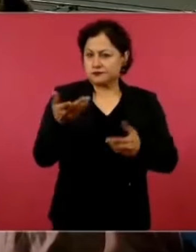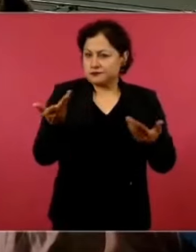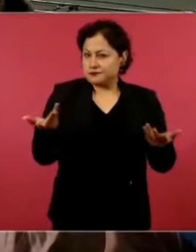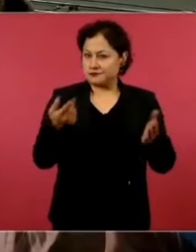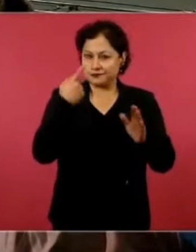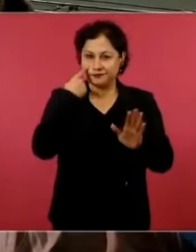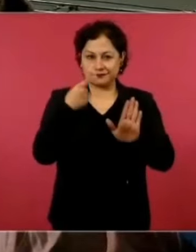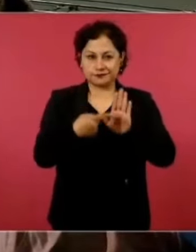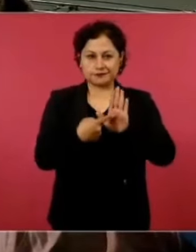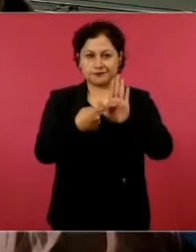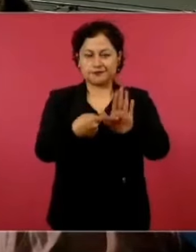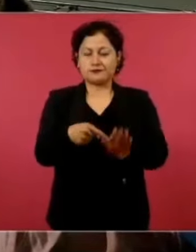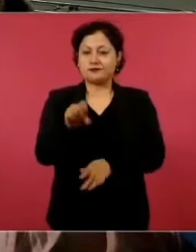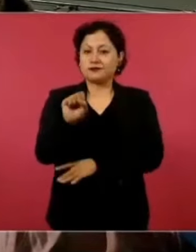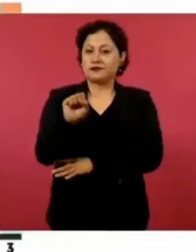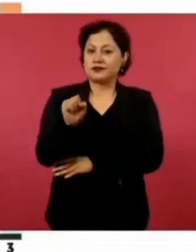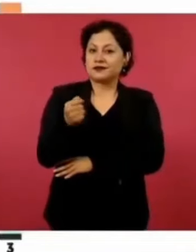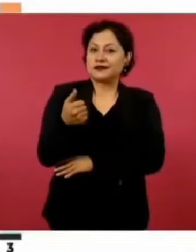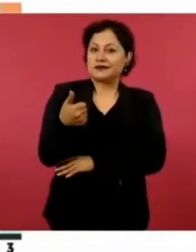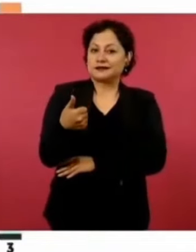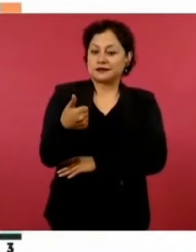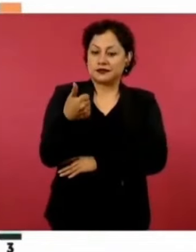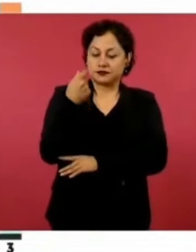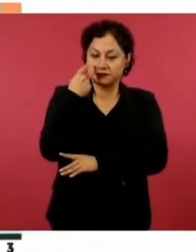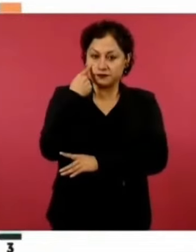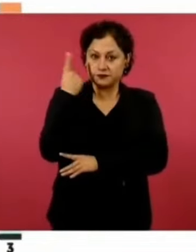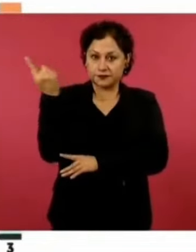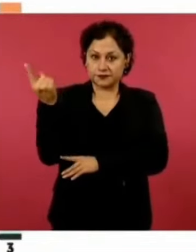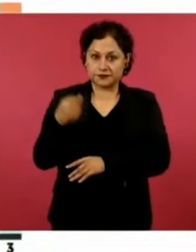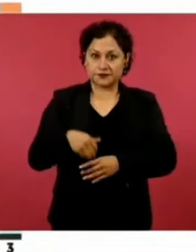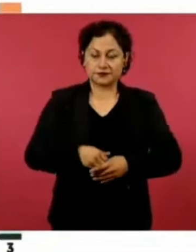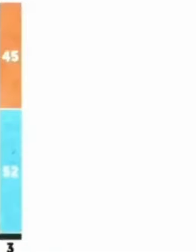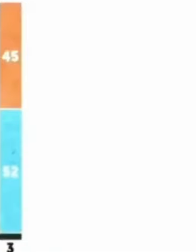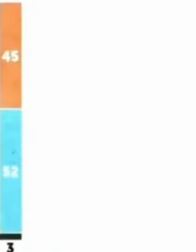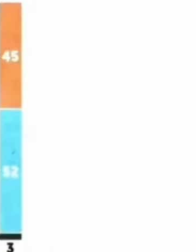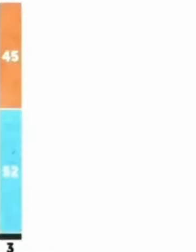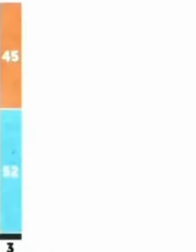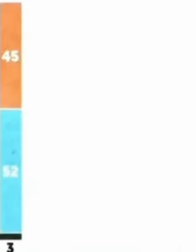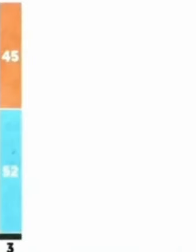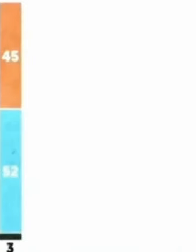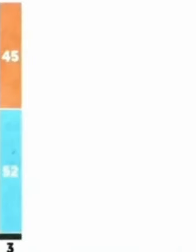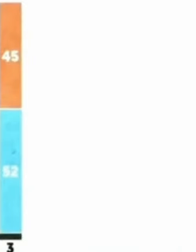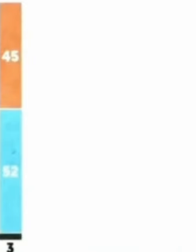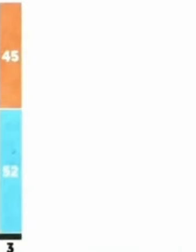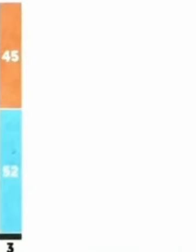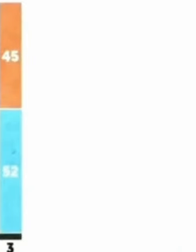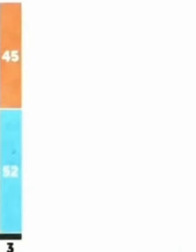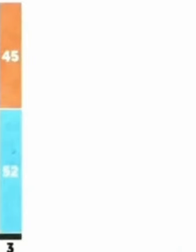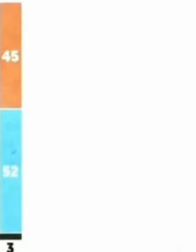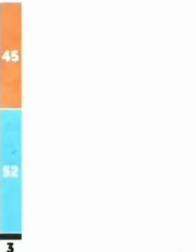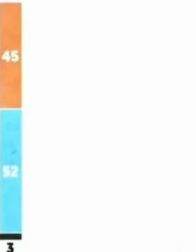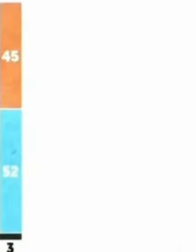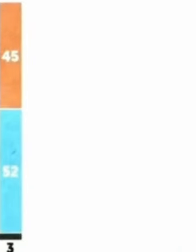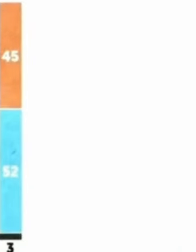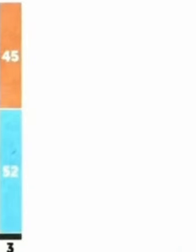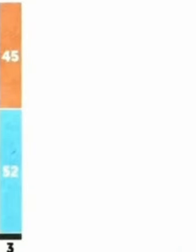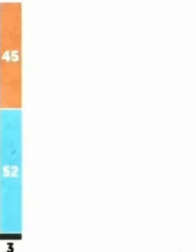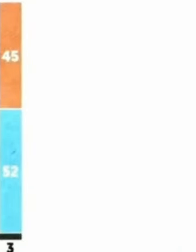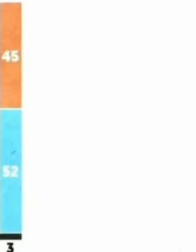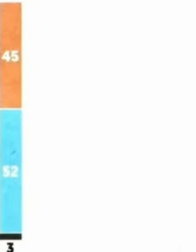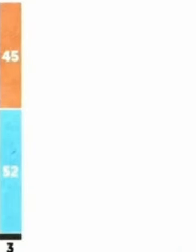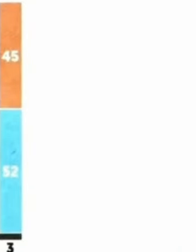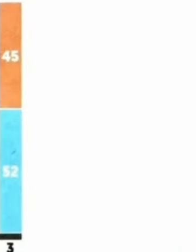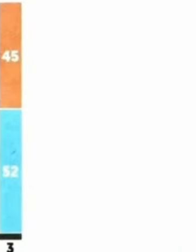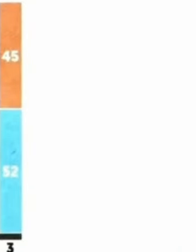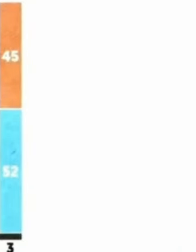66 es la más alta en qué, en un año la aprobación,